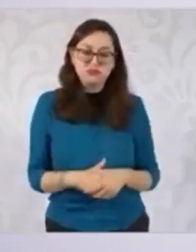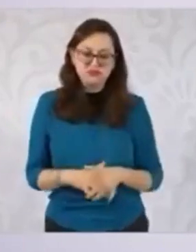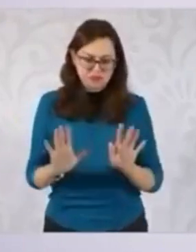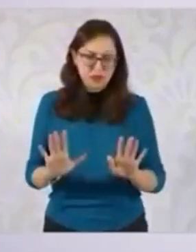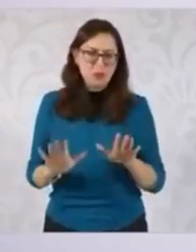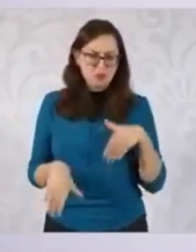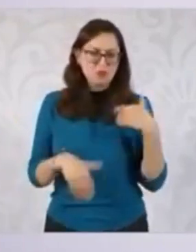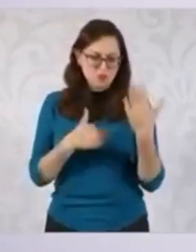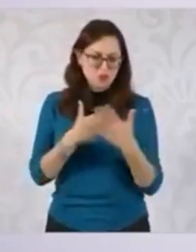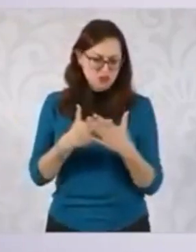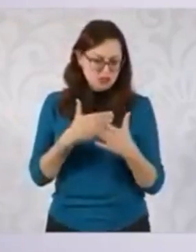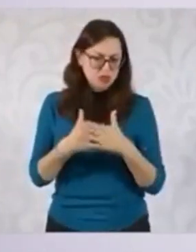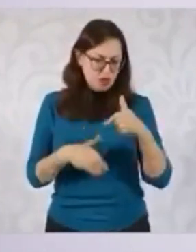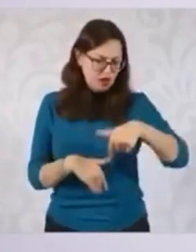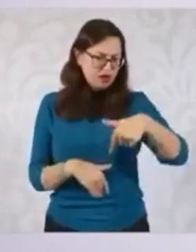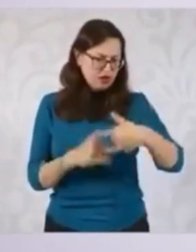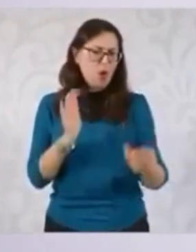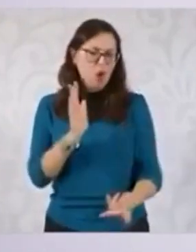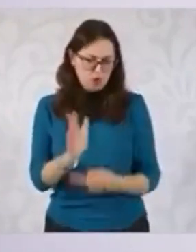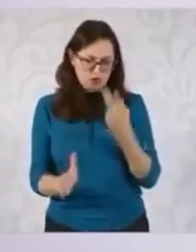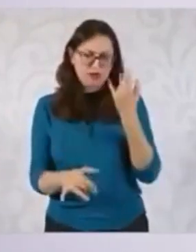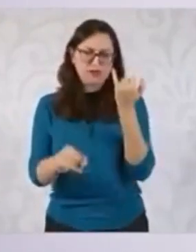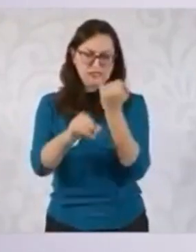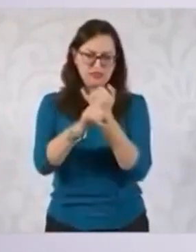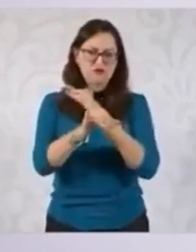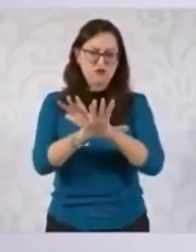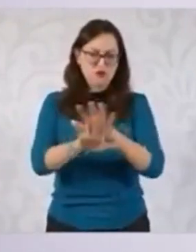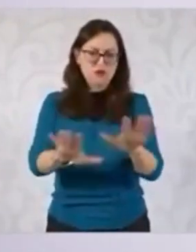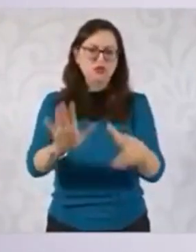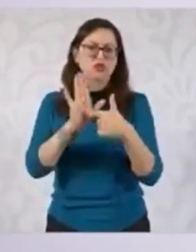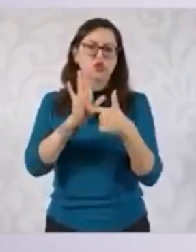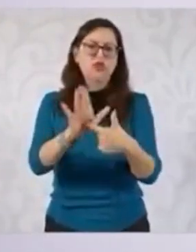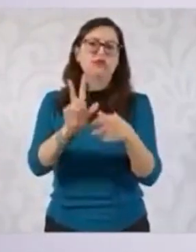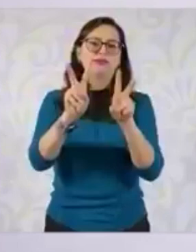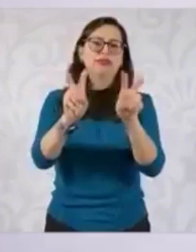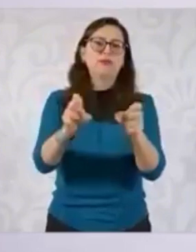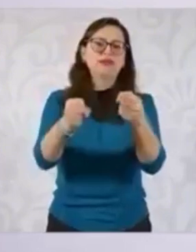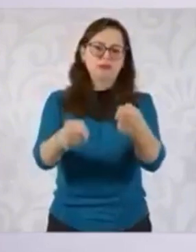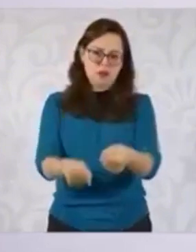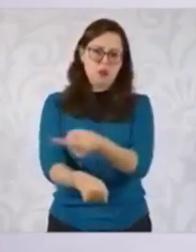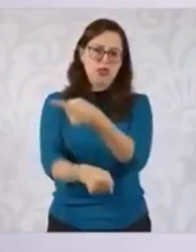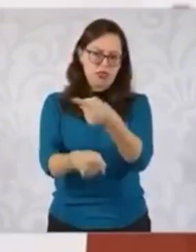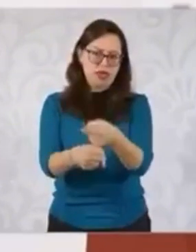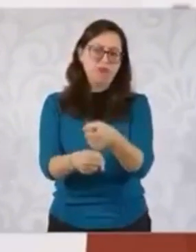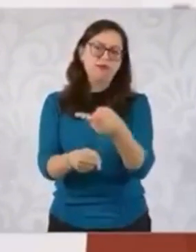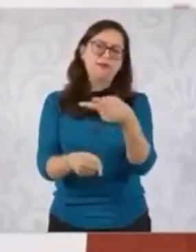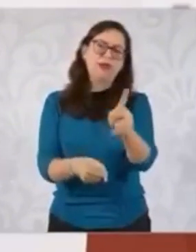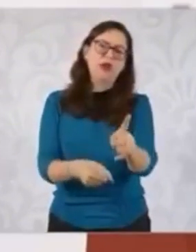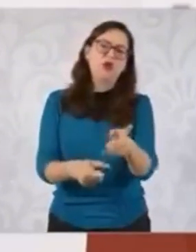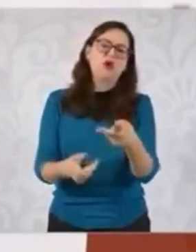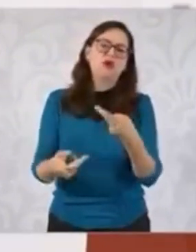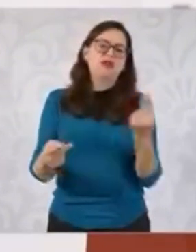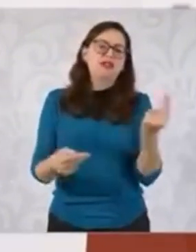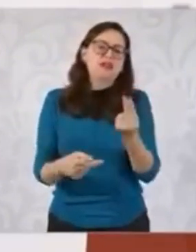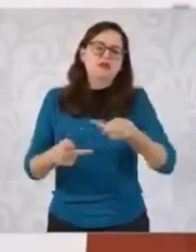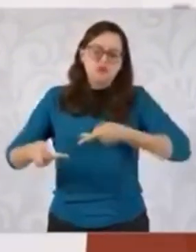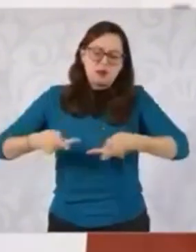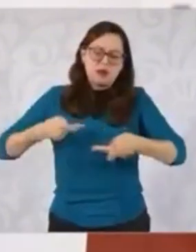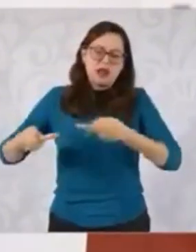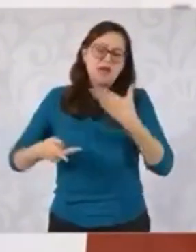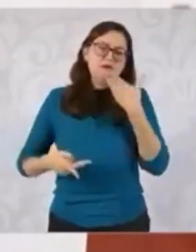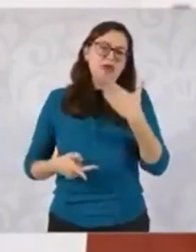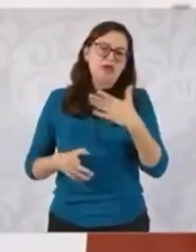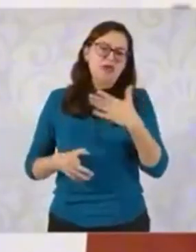trabajando para poder presentarlo, también hacer una presentación especial en función de